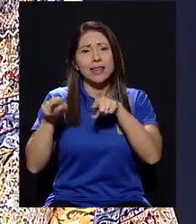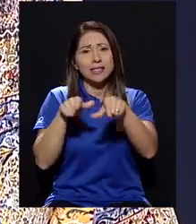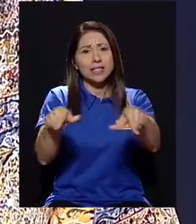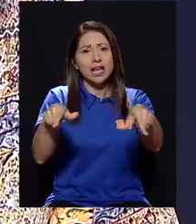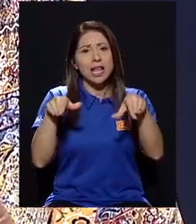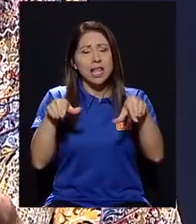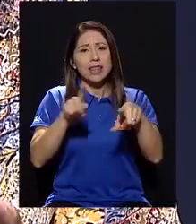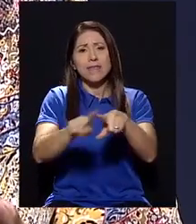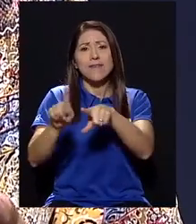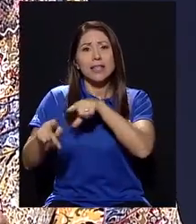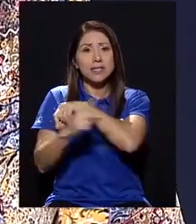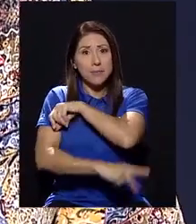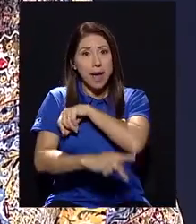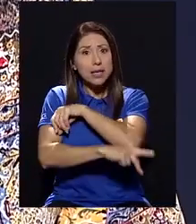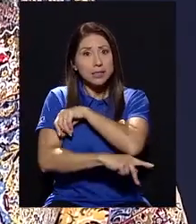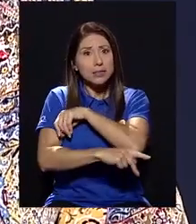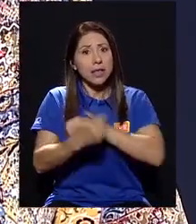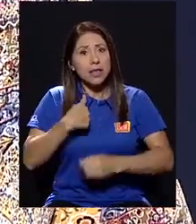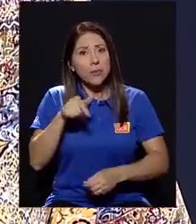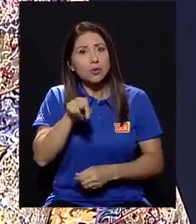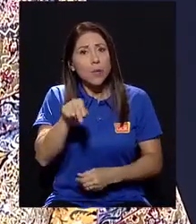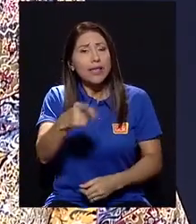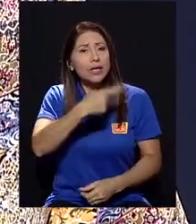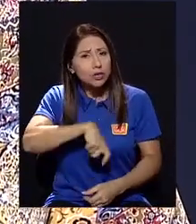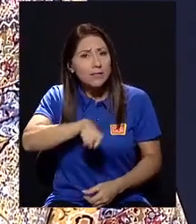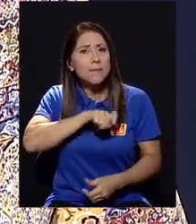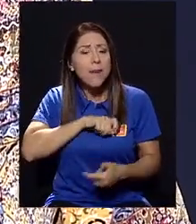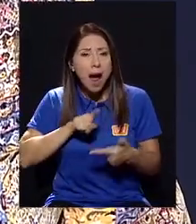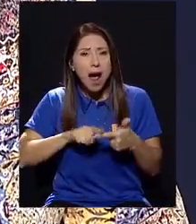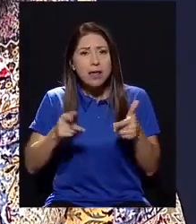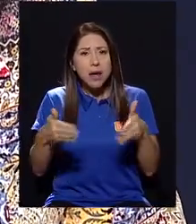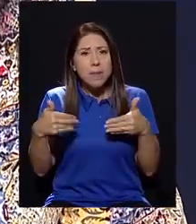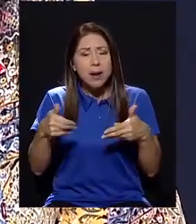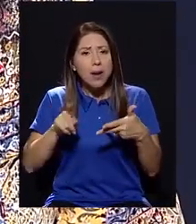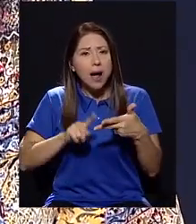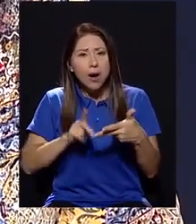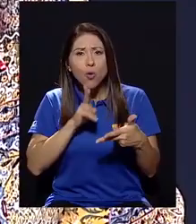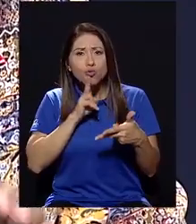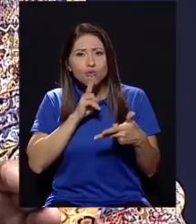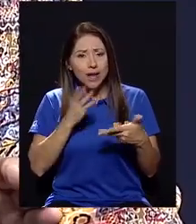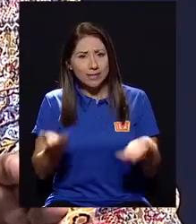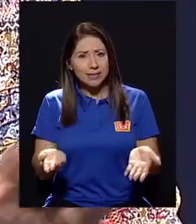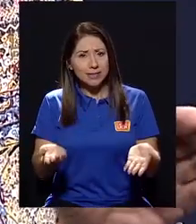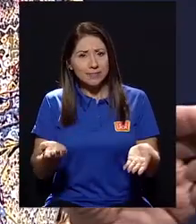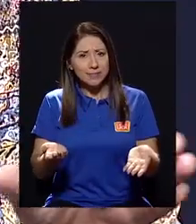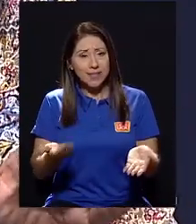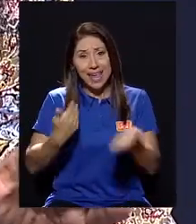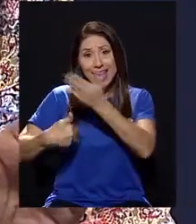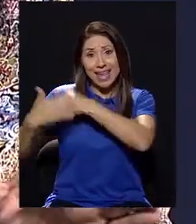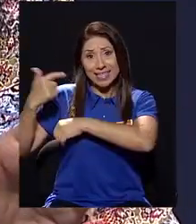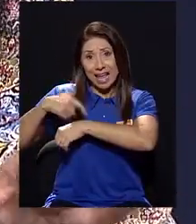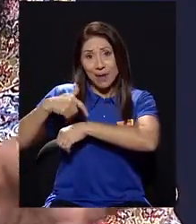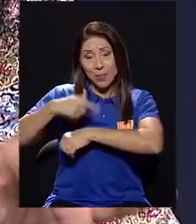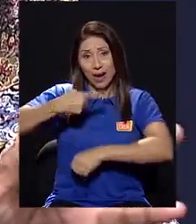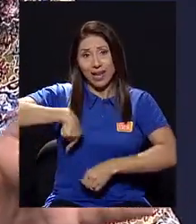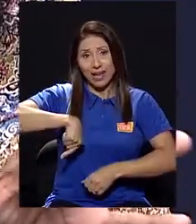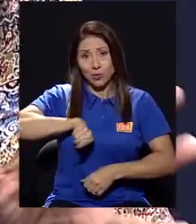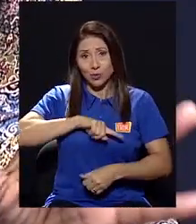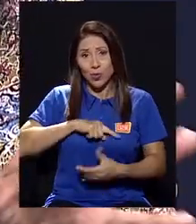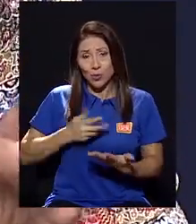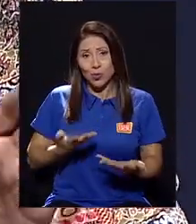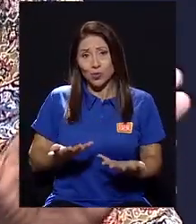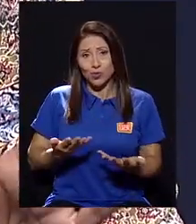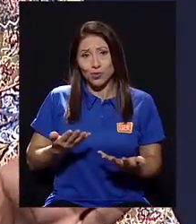países, porque teníamos compañeros de España, compañeros de Panamá, compañeros de Honduras. Era en esa época donde nosotros,